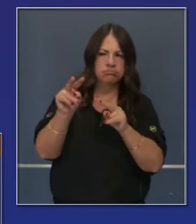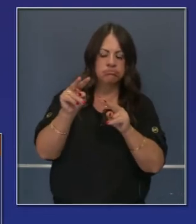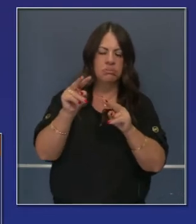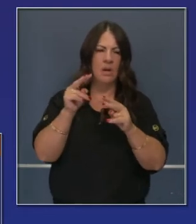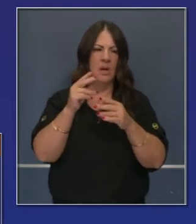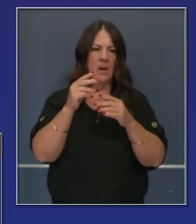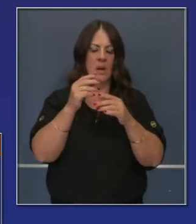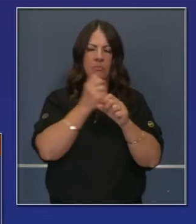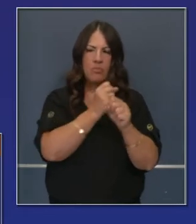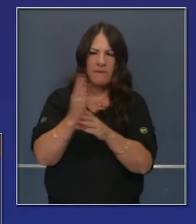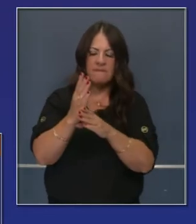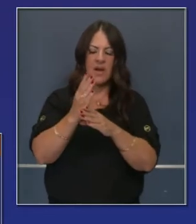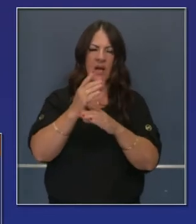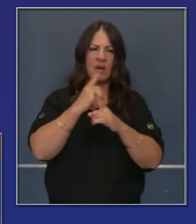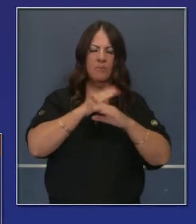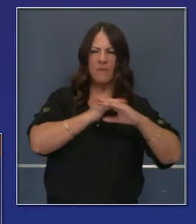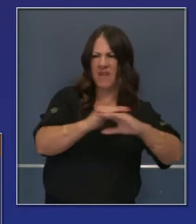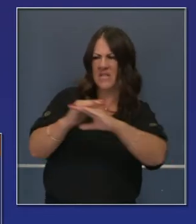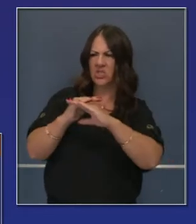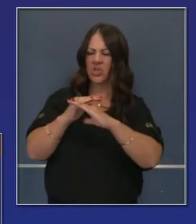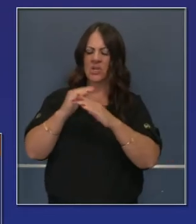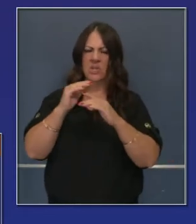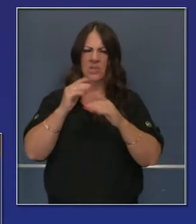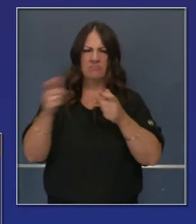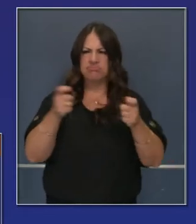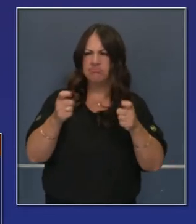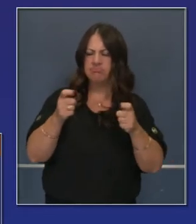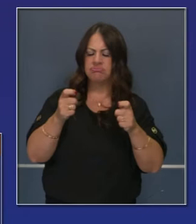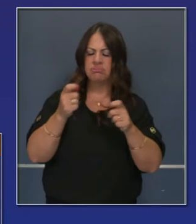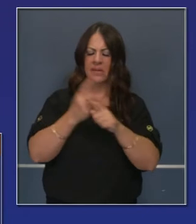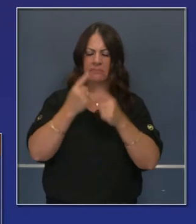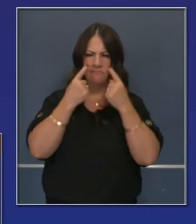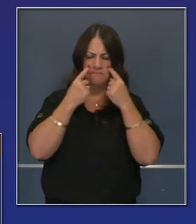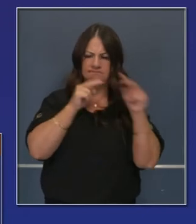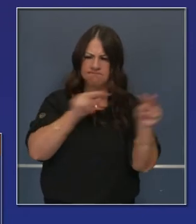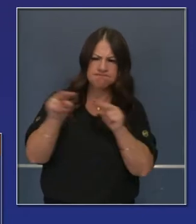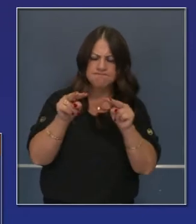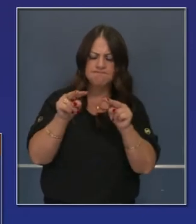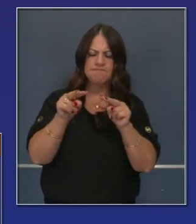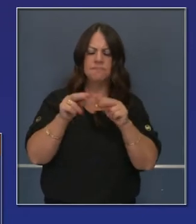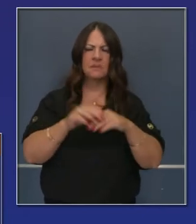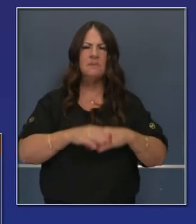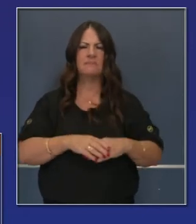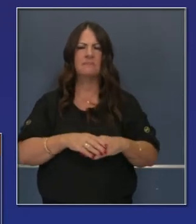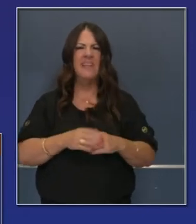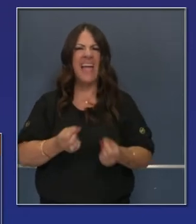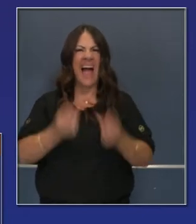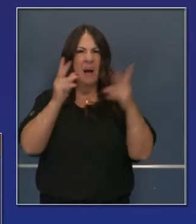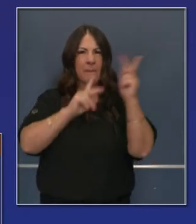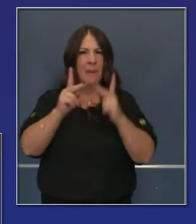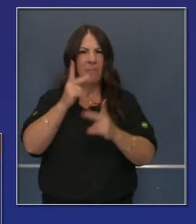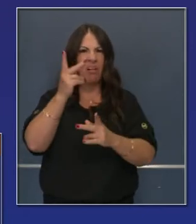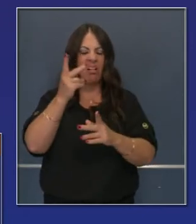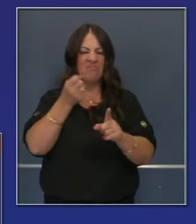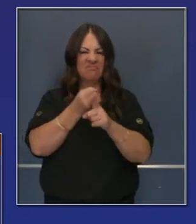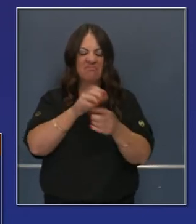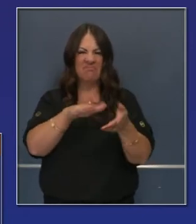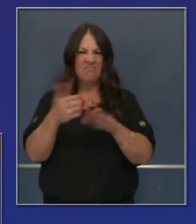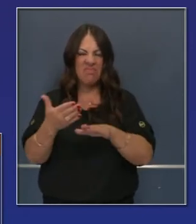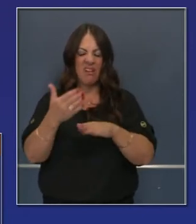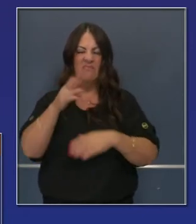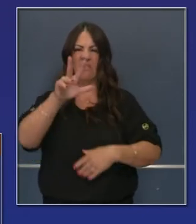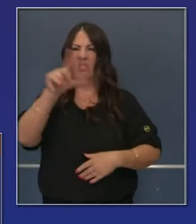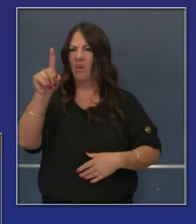estrategias de preposicionamiento y prevención. Entonces, una revisión breve, 31 vidas perdidas en estos